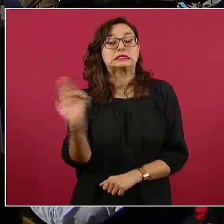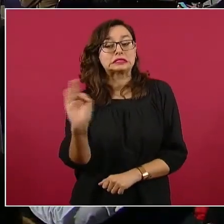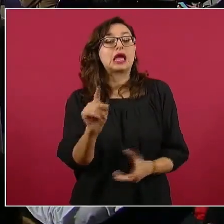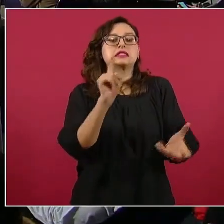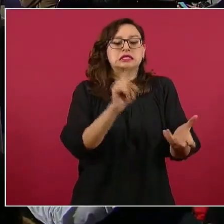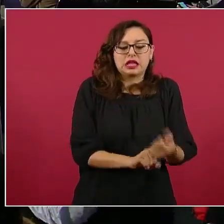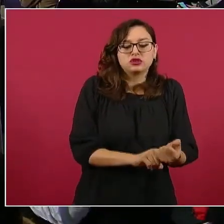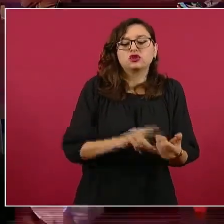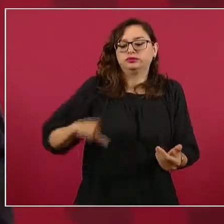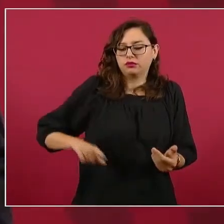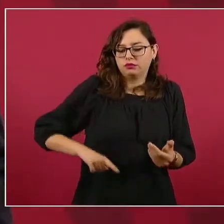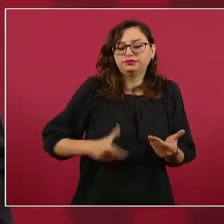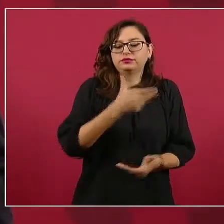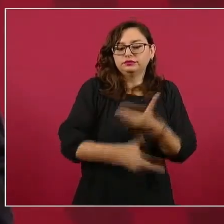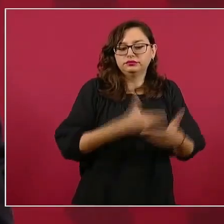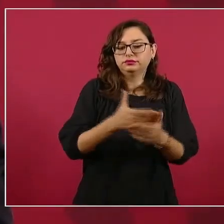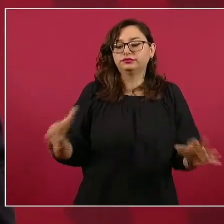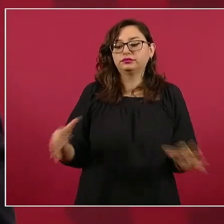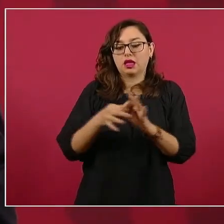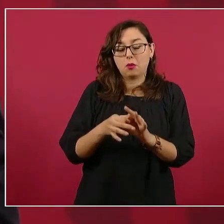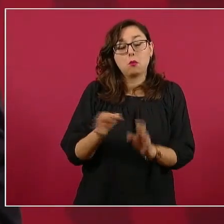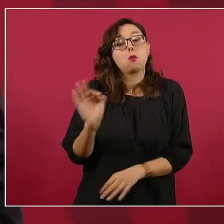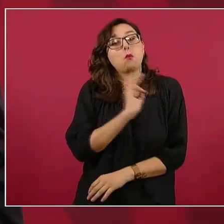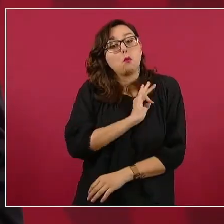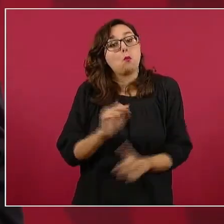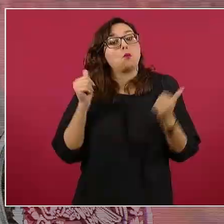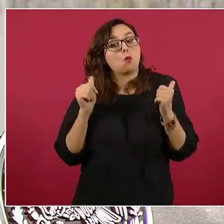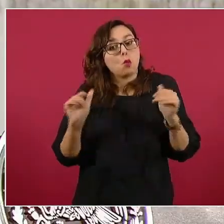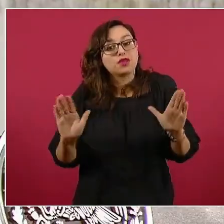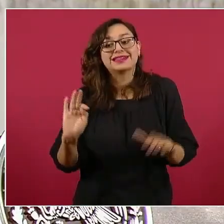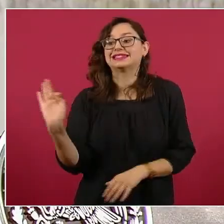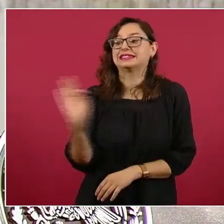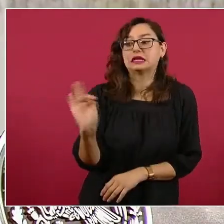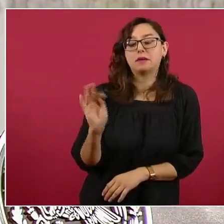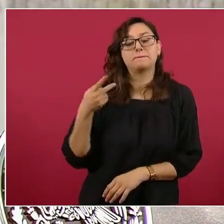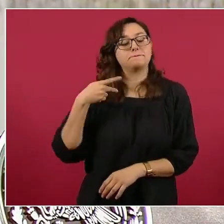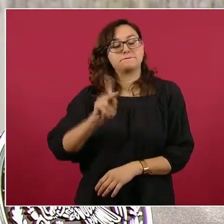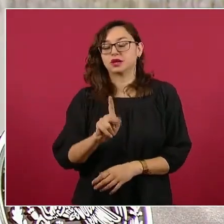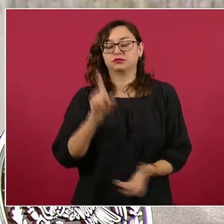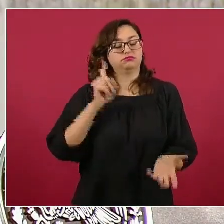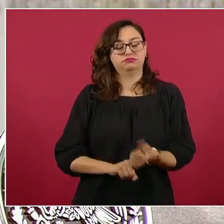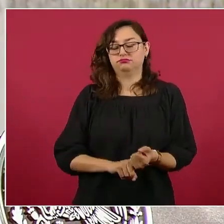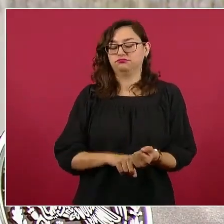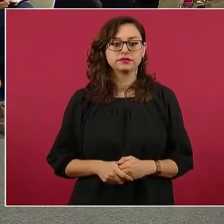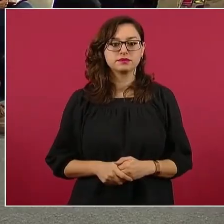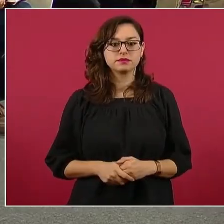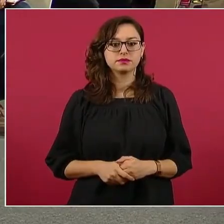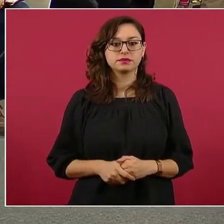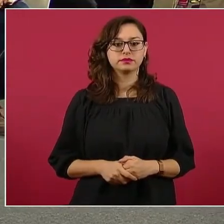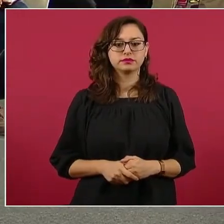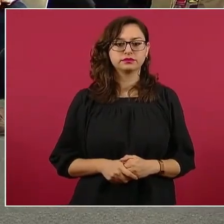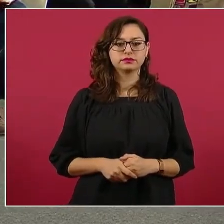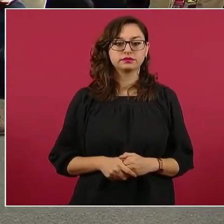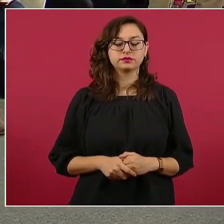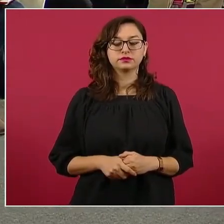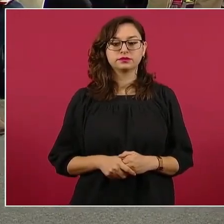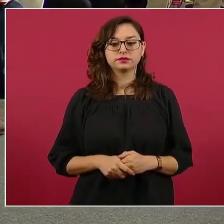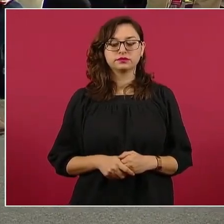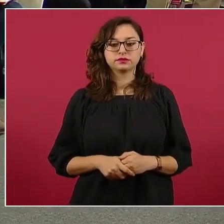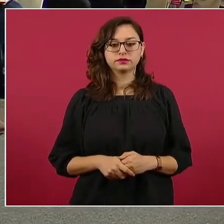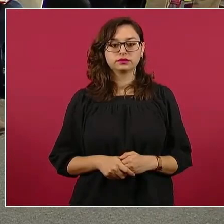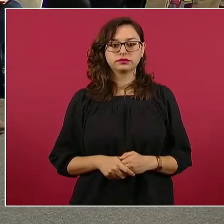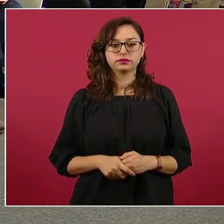Podría eventualmente estar o podría no. Estamos hablando aquí de actividades en el sistema financiero de parte de particulares. ¿Cuántas personas están culpadas?